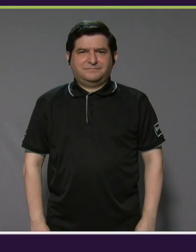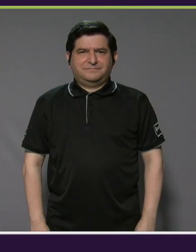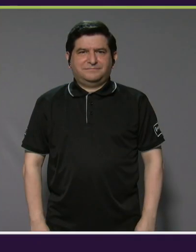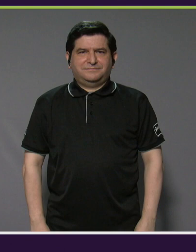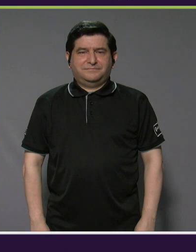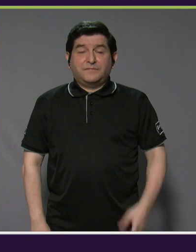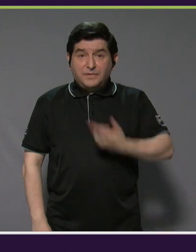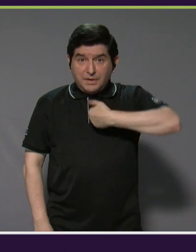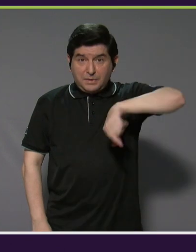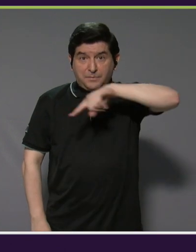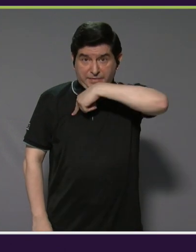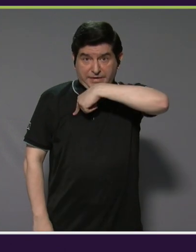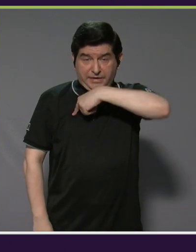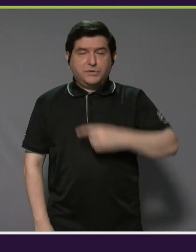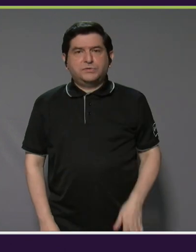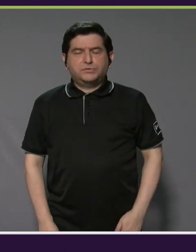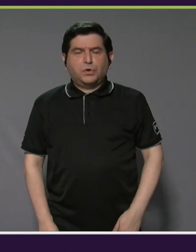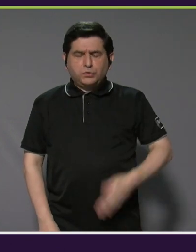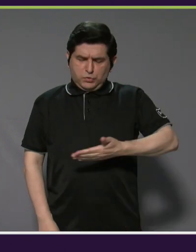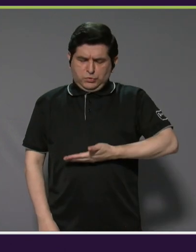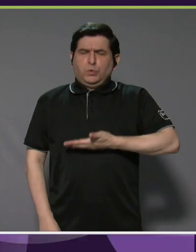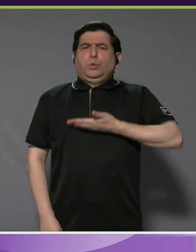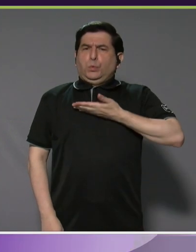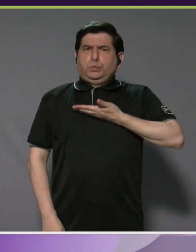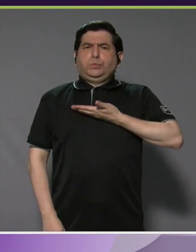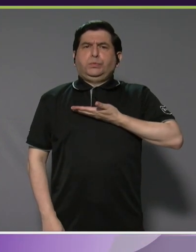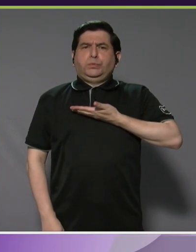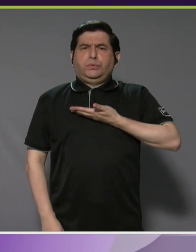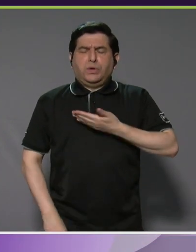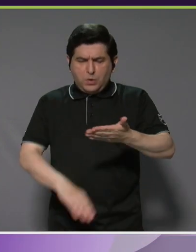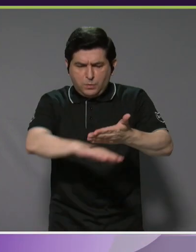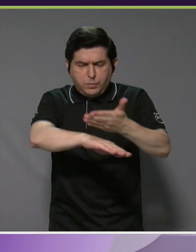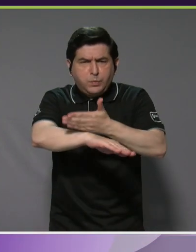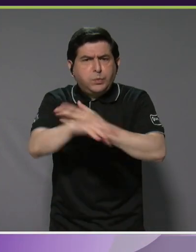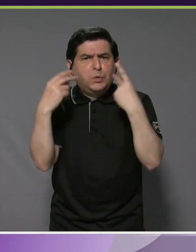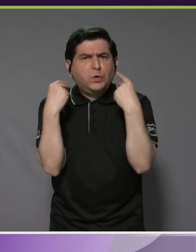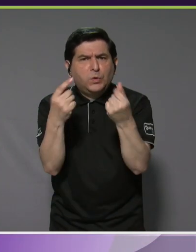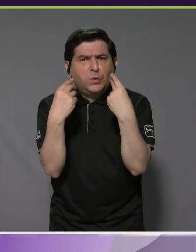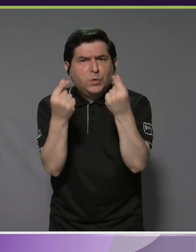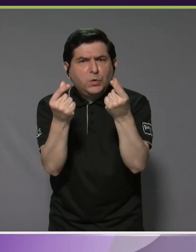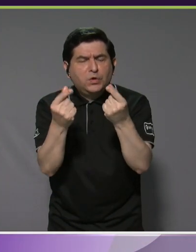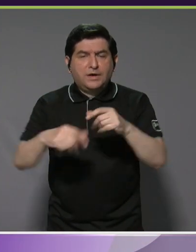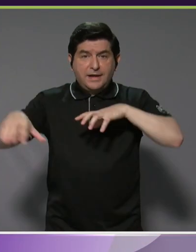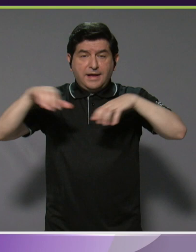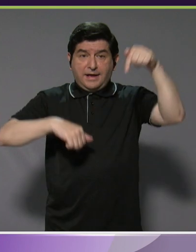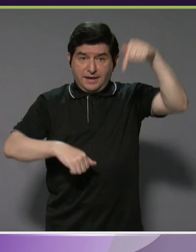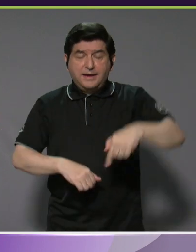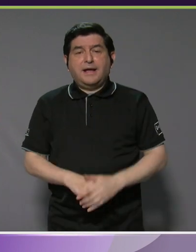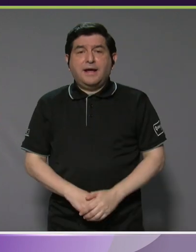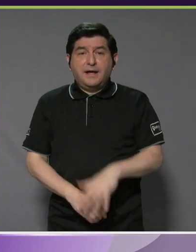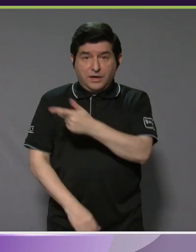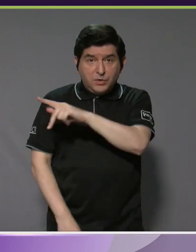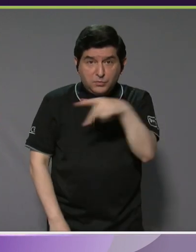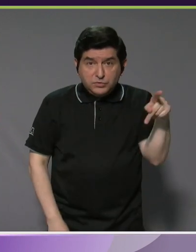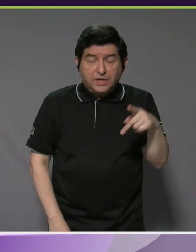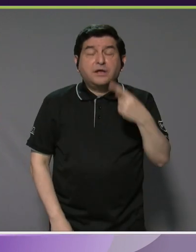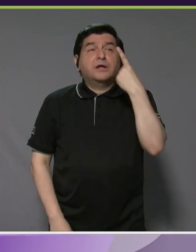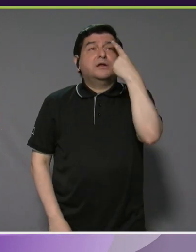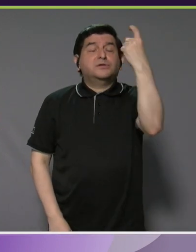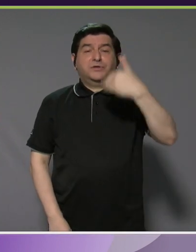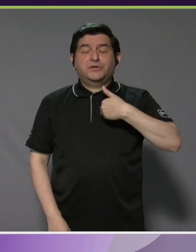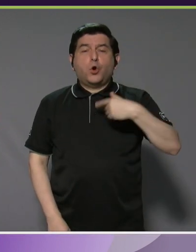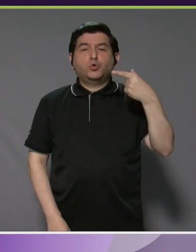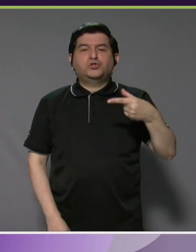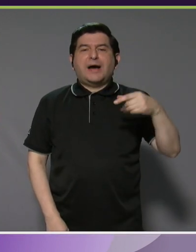Para nosotros ha sido un gran orgullo ir creciendo tan rápido, ¿verdad? El evento acá en Boca Barranca era un sueño que tuvo